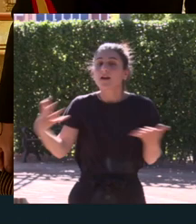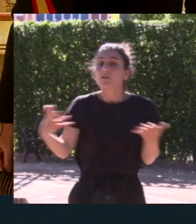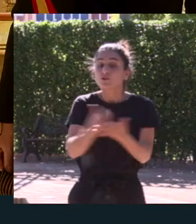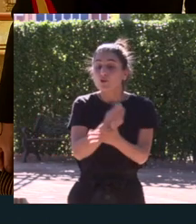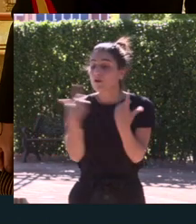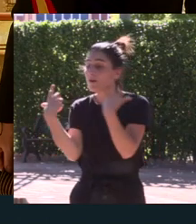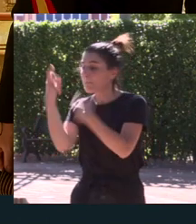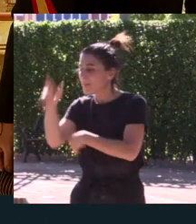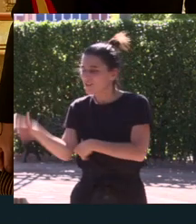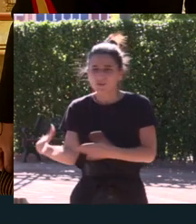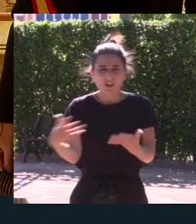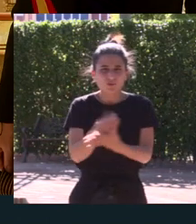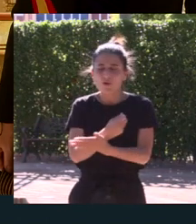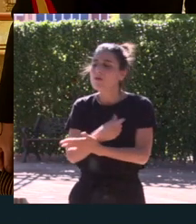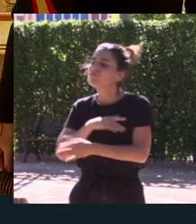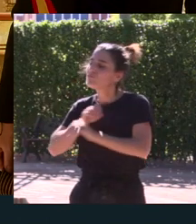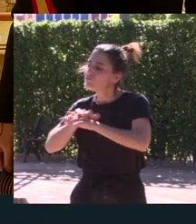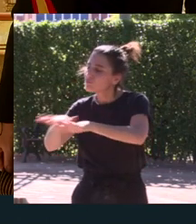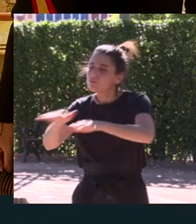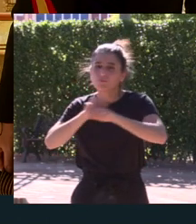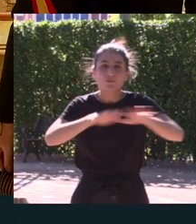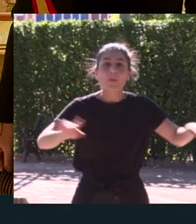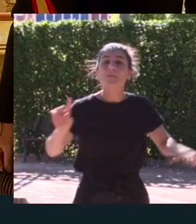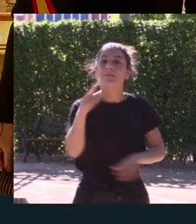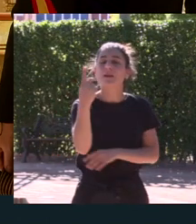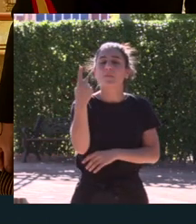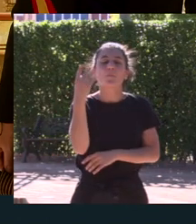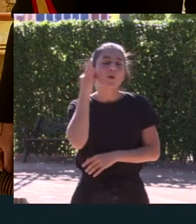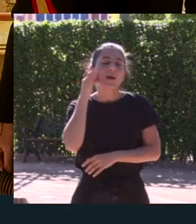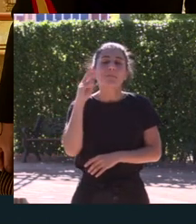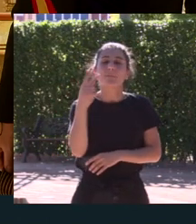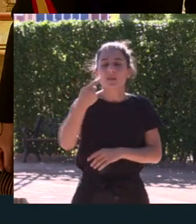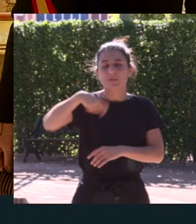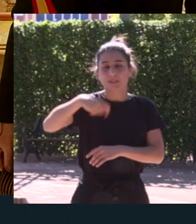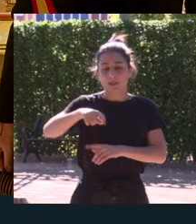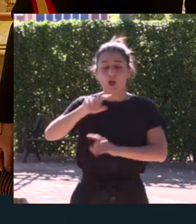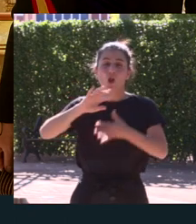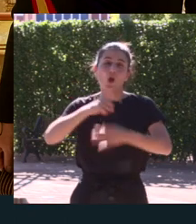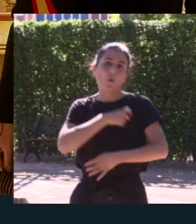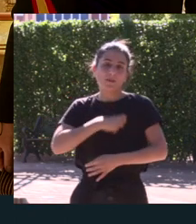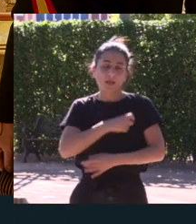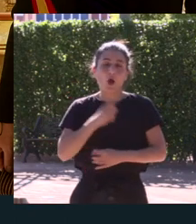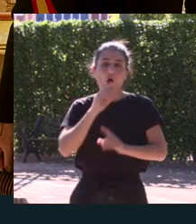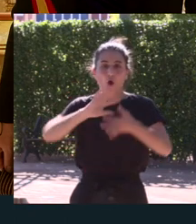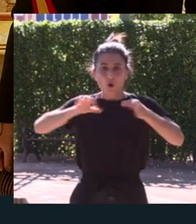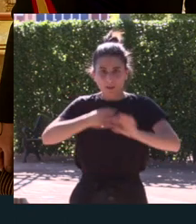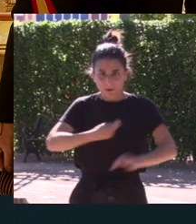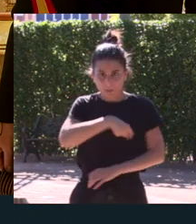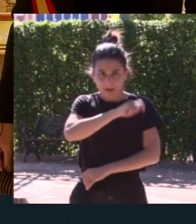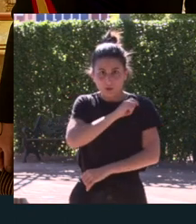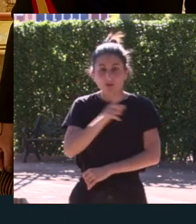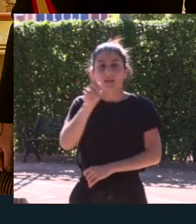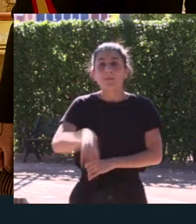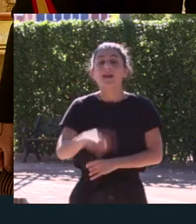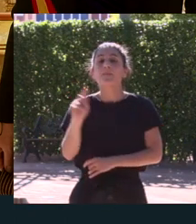las personas. Fui la primera mujer vicepresidenta del Comité Olímpico Español, fui la primera mujer deportista que